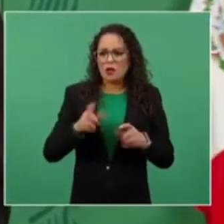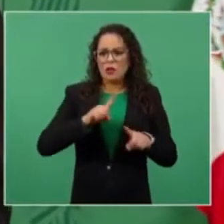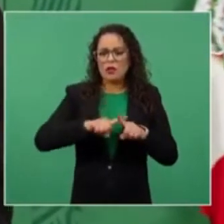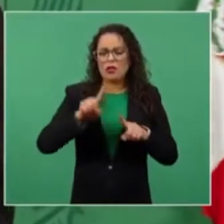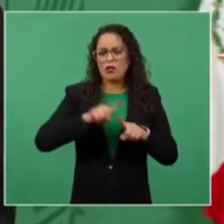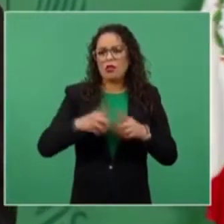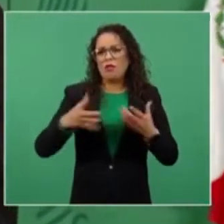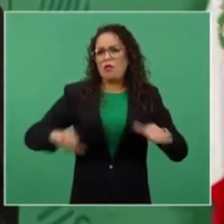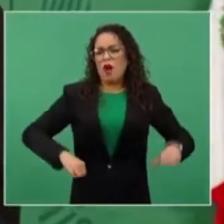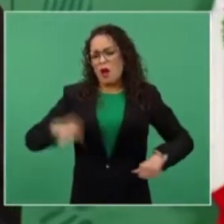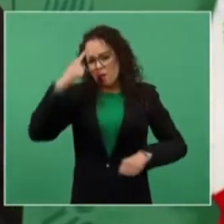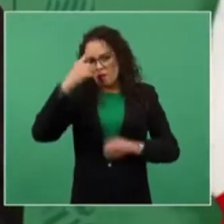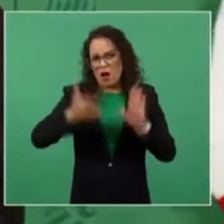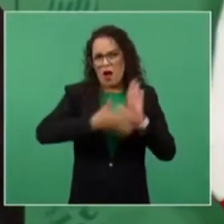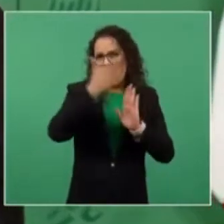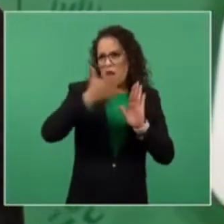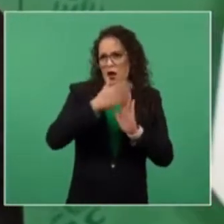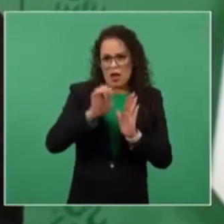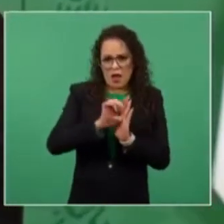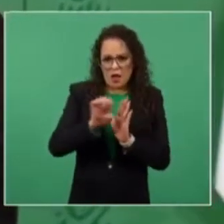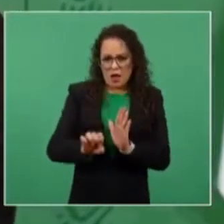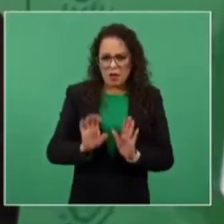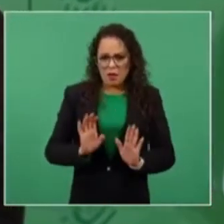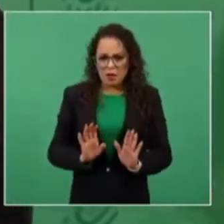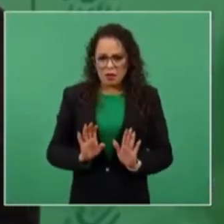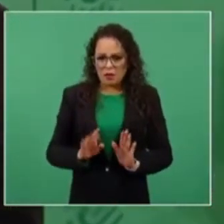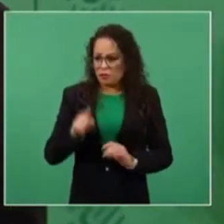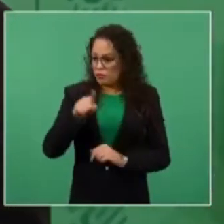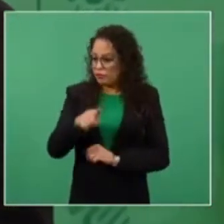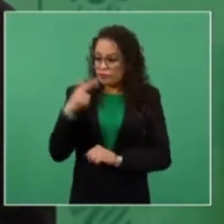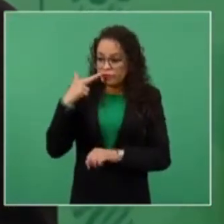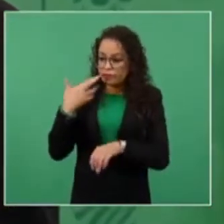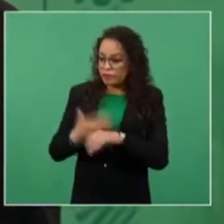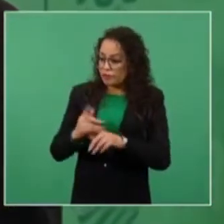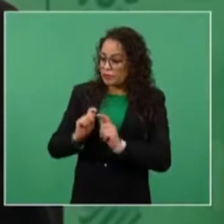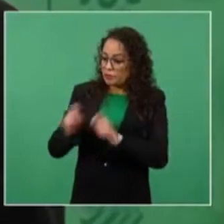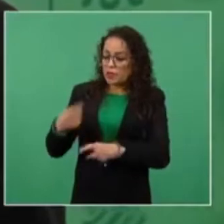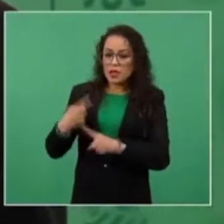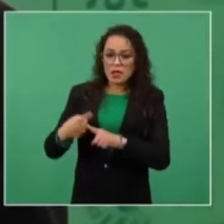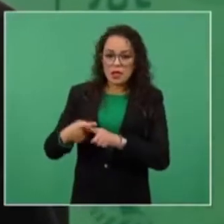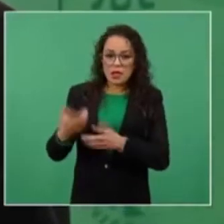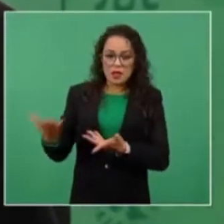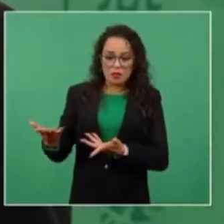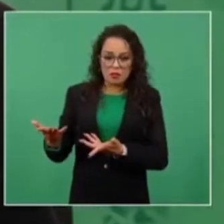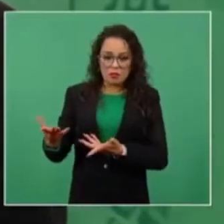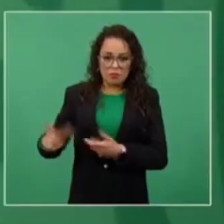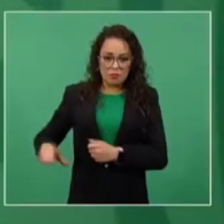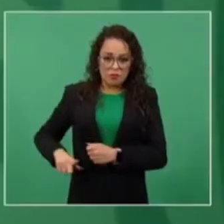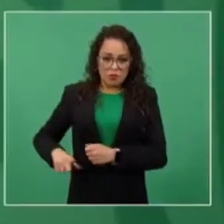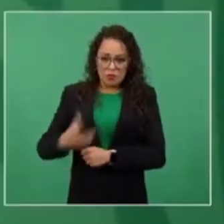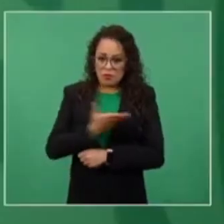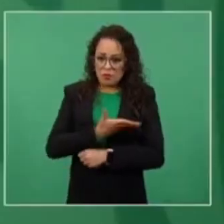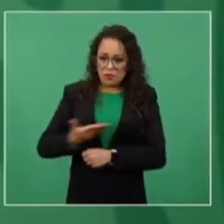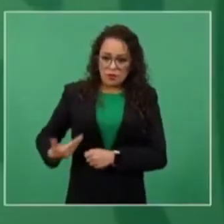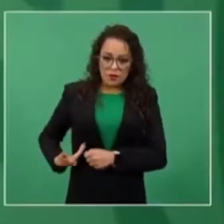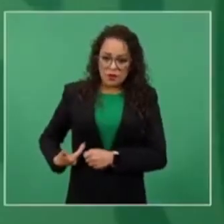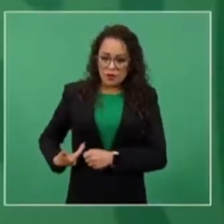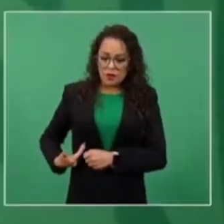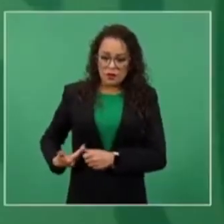al poder ejecutivo, por eso es la división